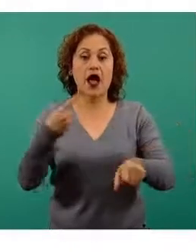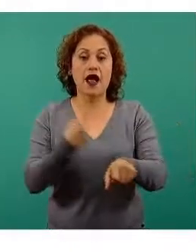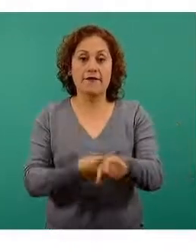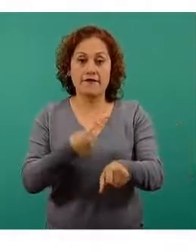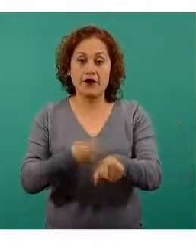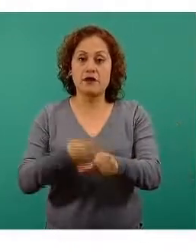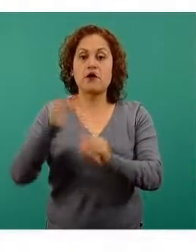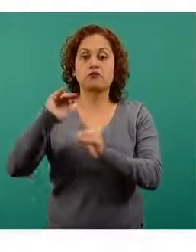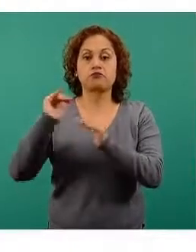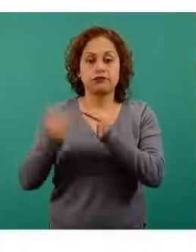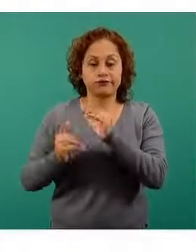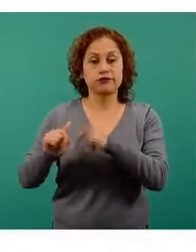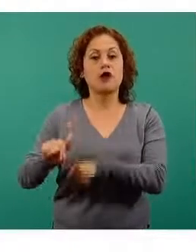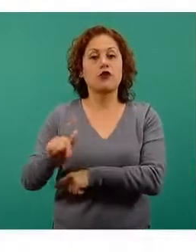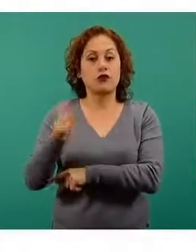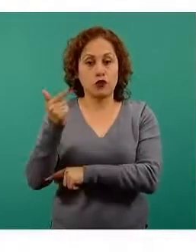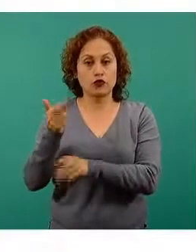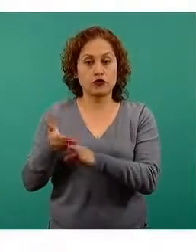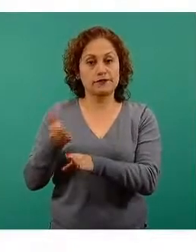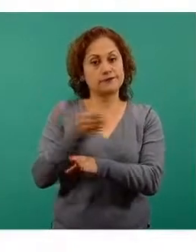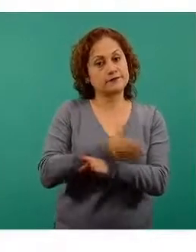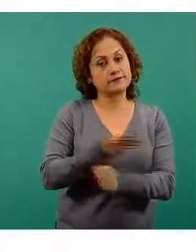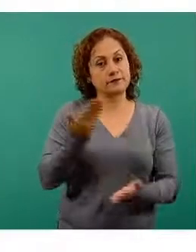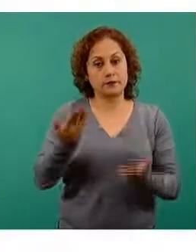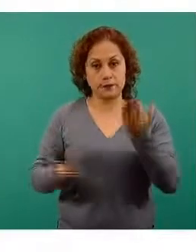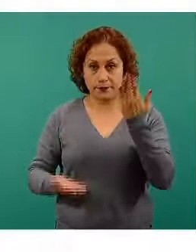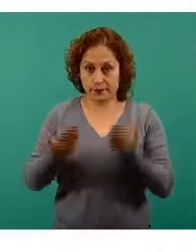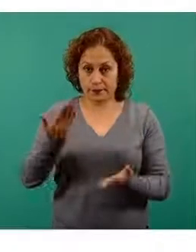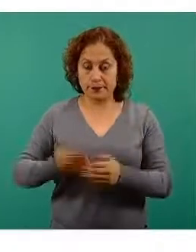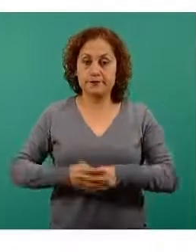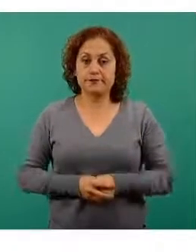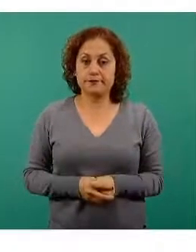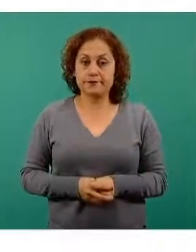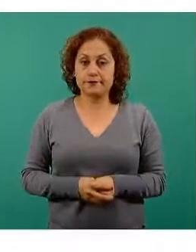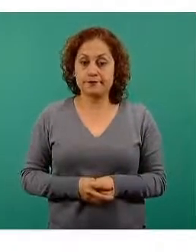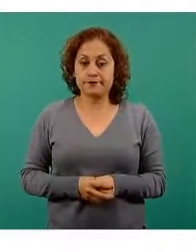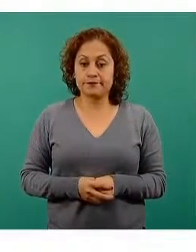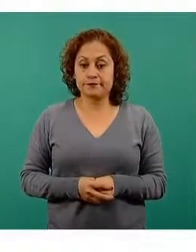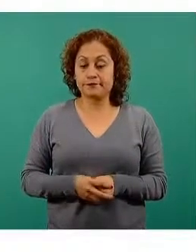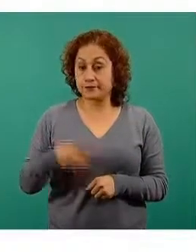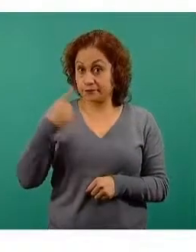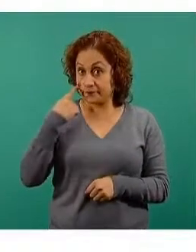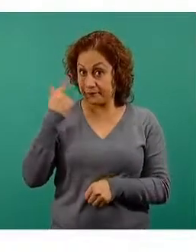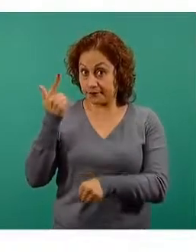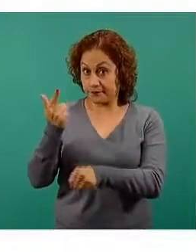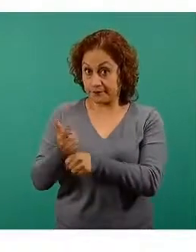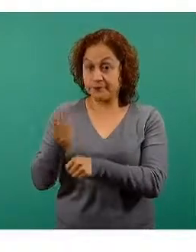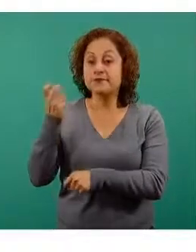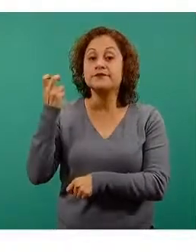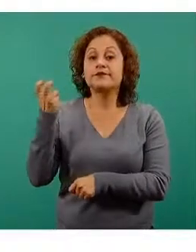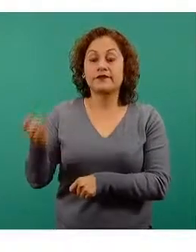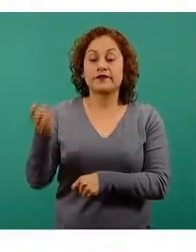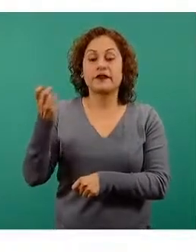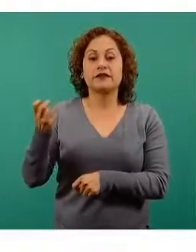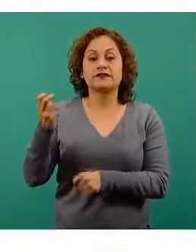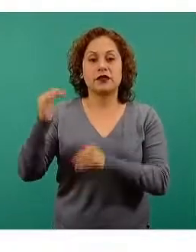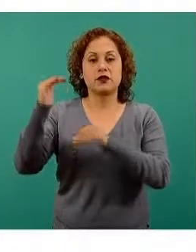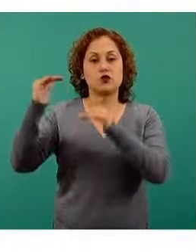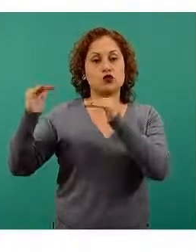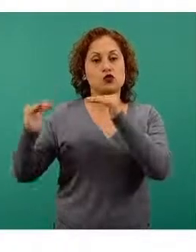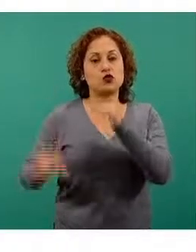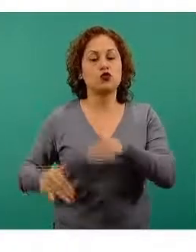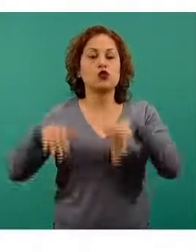8 con respecto a la semana 7. Observamos un descenso importante de la curva epidémica.